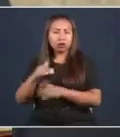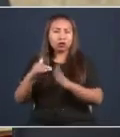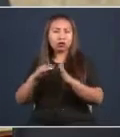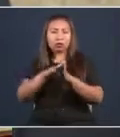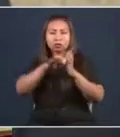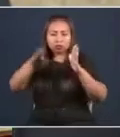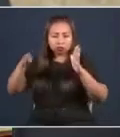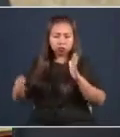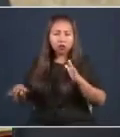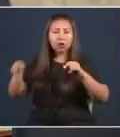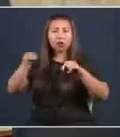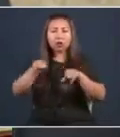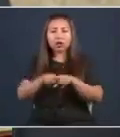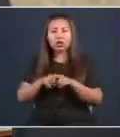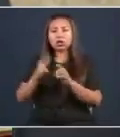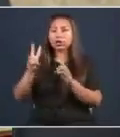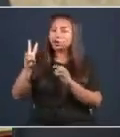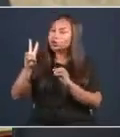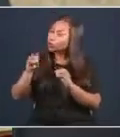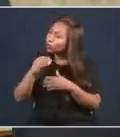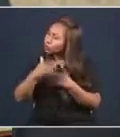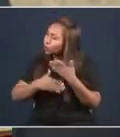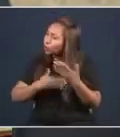No todo ha sido fácil.